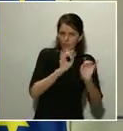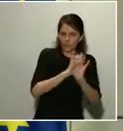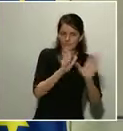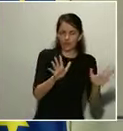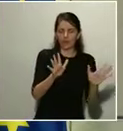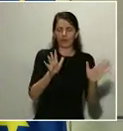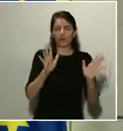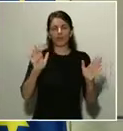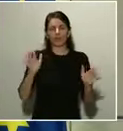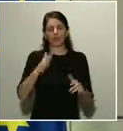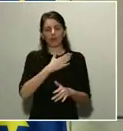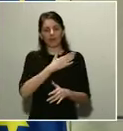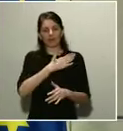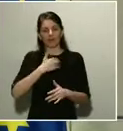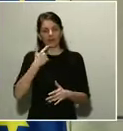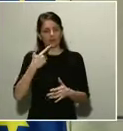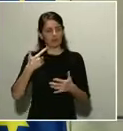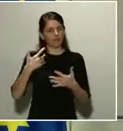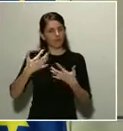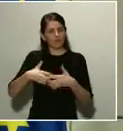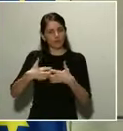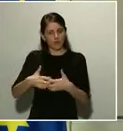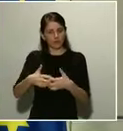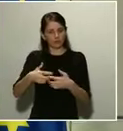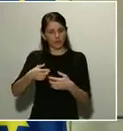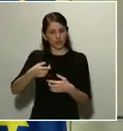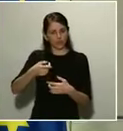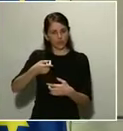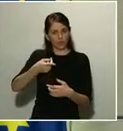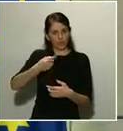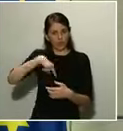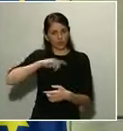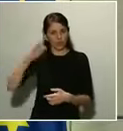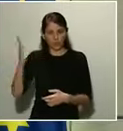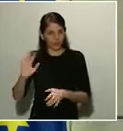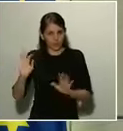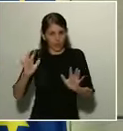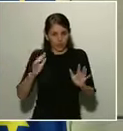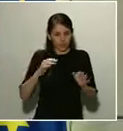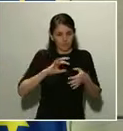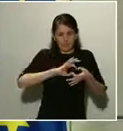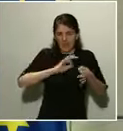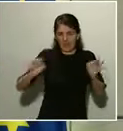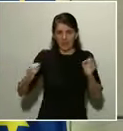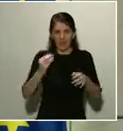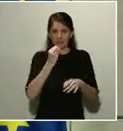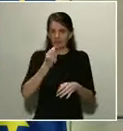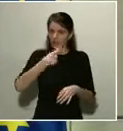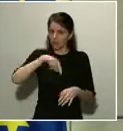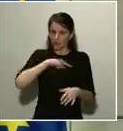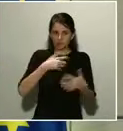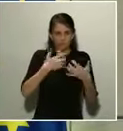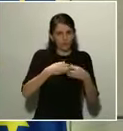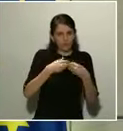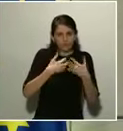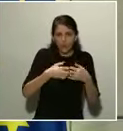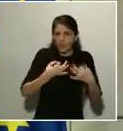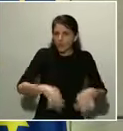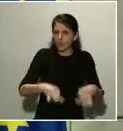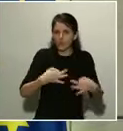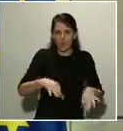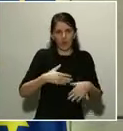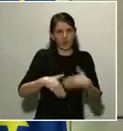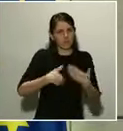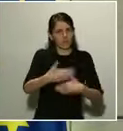funcionamiento, afortunadamente, del abastecimiento alimentario y de la cadena alimentaria en España es prácticamente normal. ¿Qué significa eso?